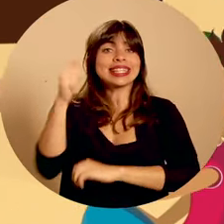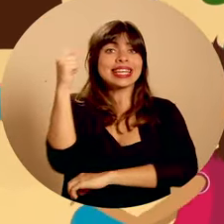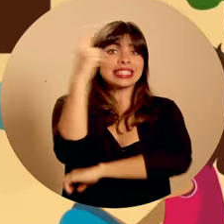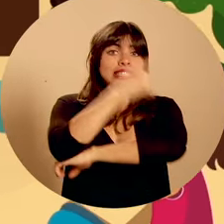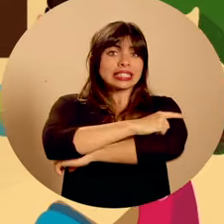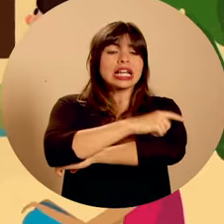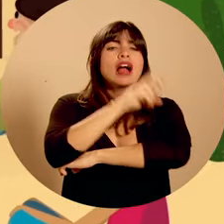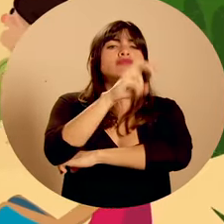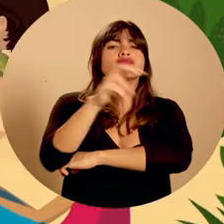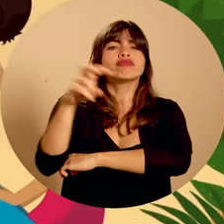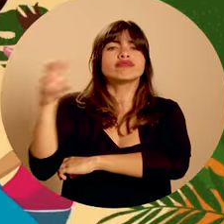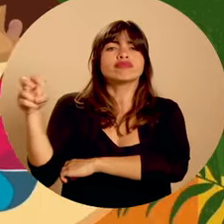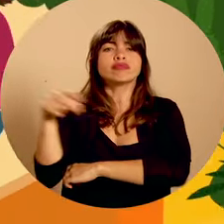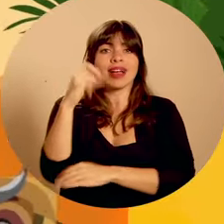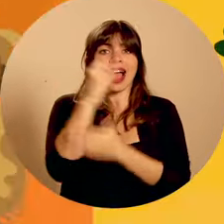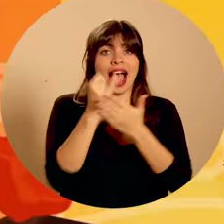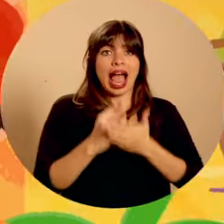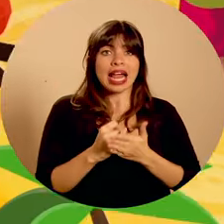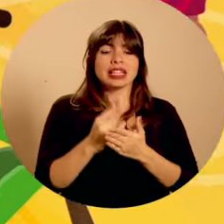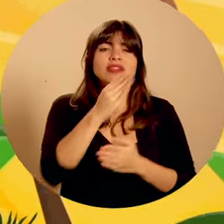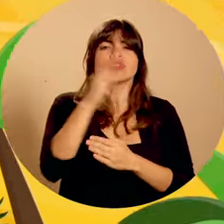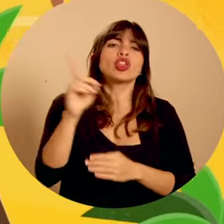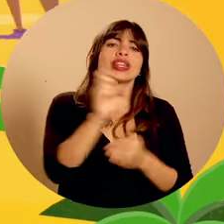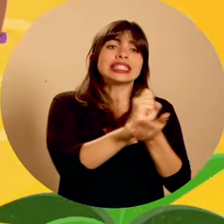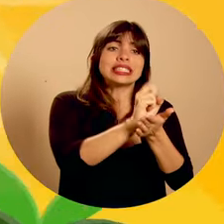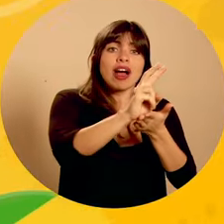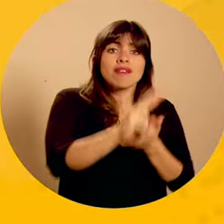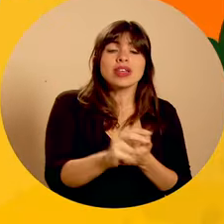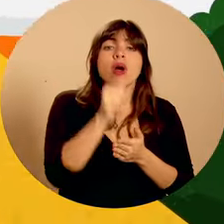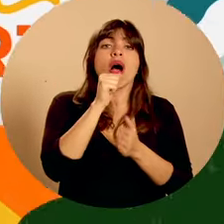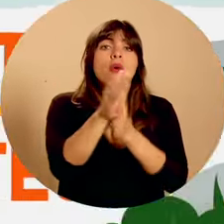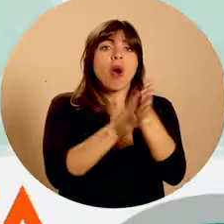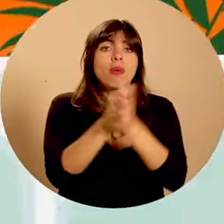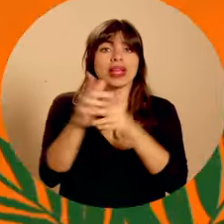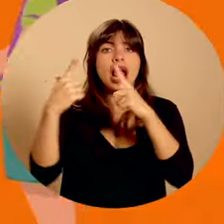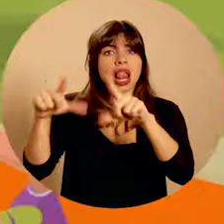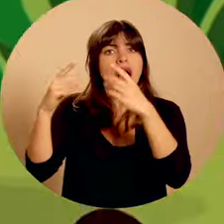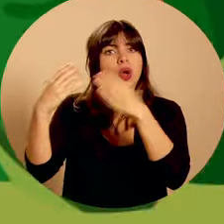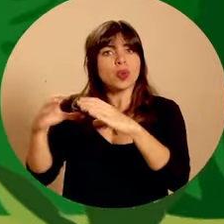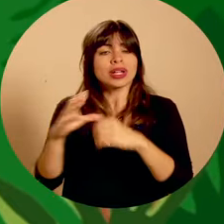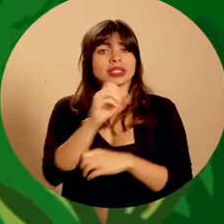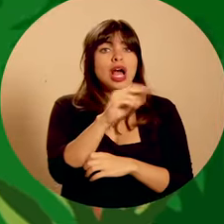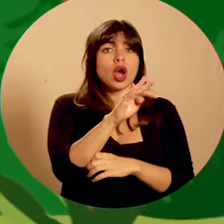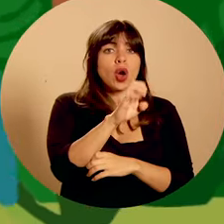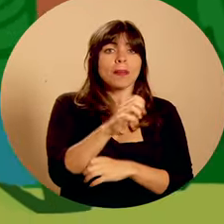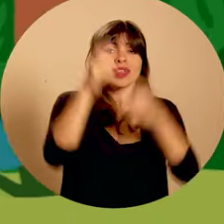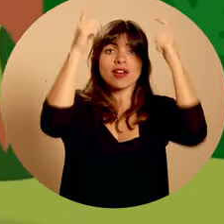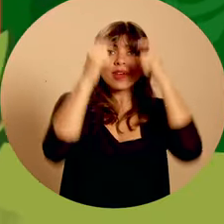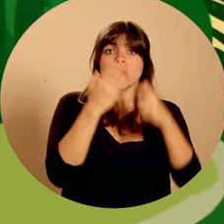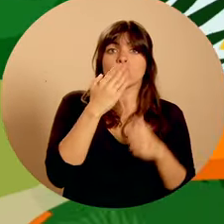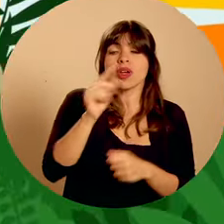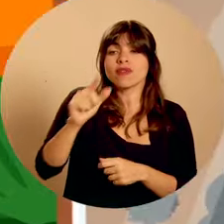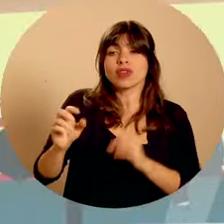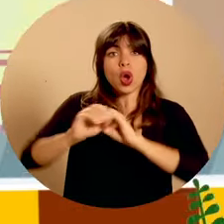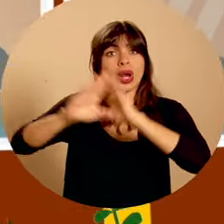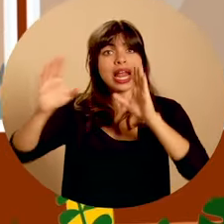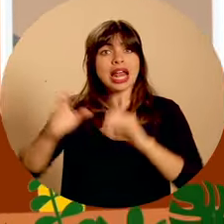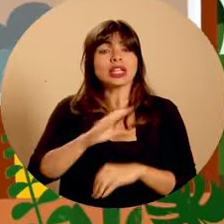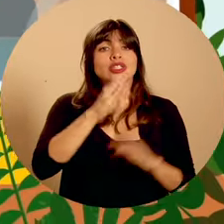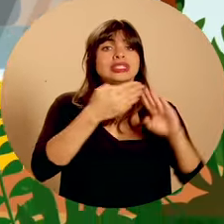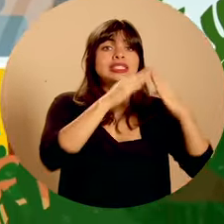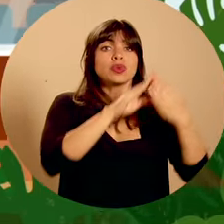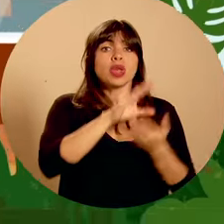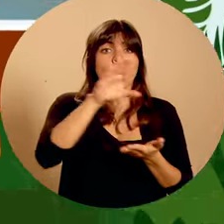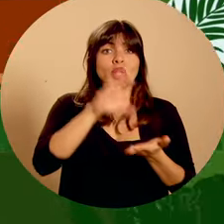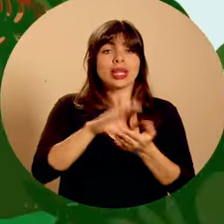Durante 10 días, con la Ruta de las Artes, llegaremos a Zambito, Aguabuena, La Cuesta, Conte, Reycurré, Río Claro, Ciudad